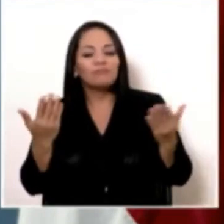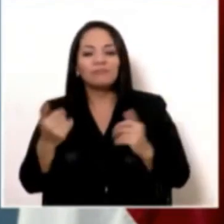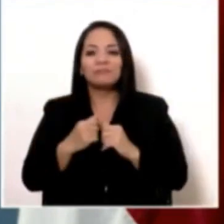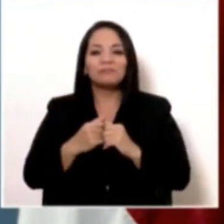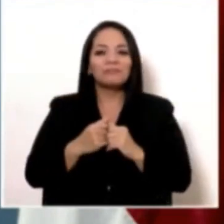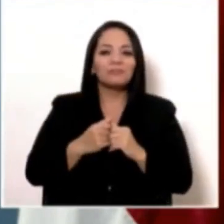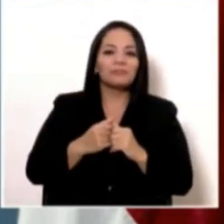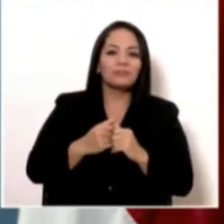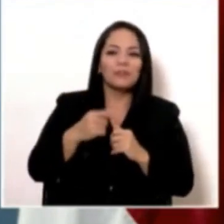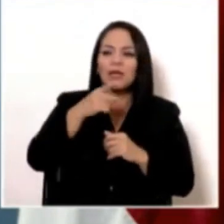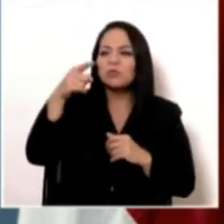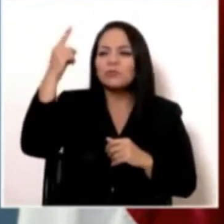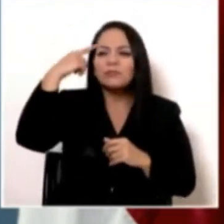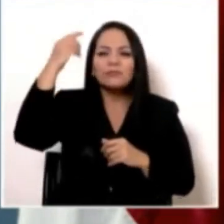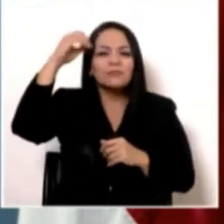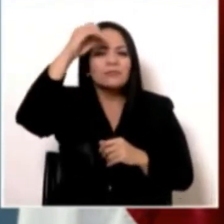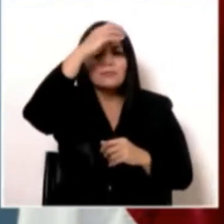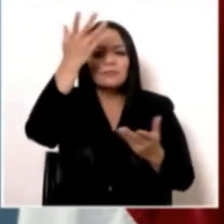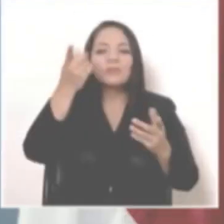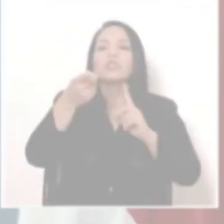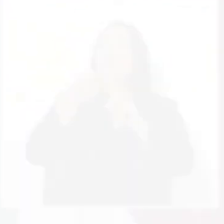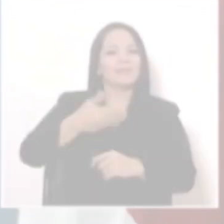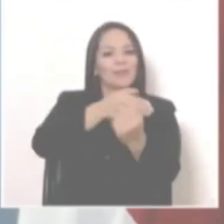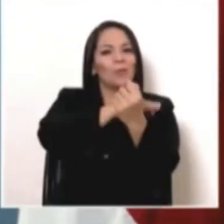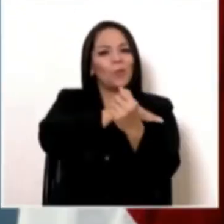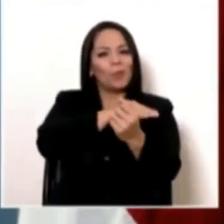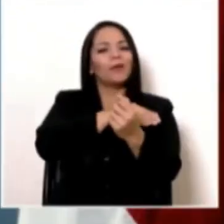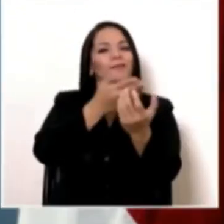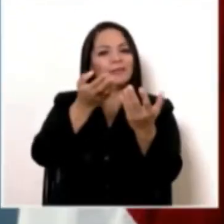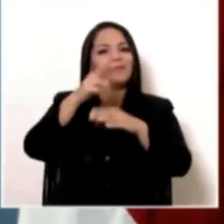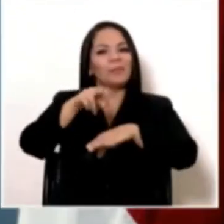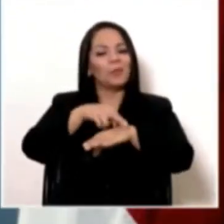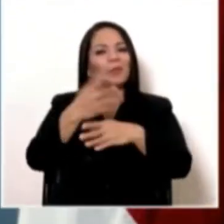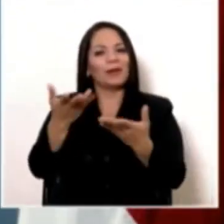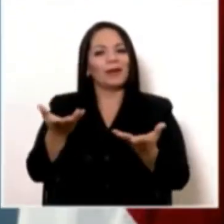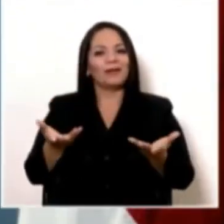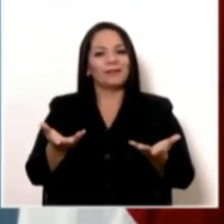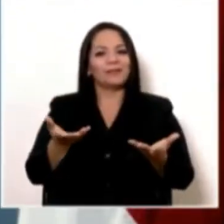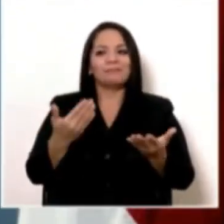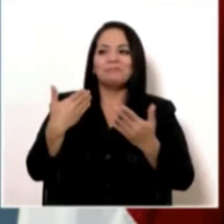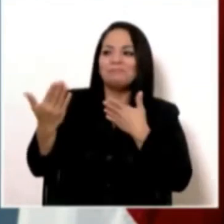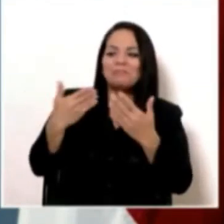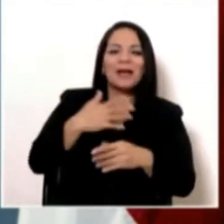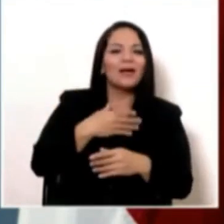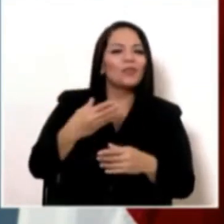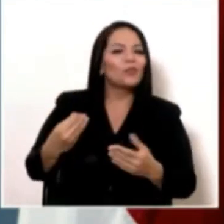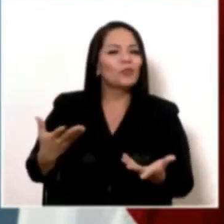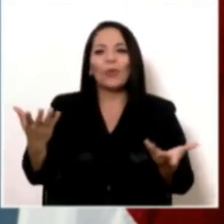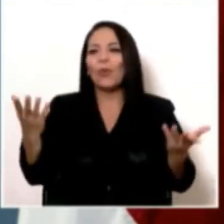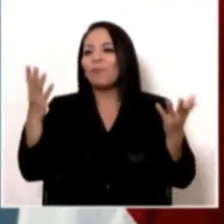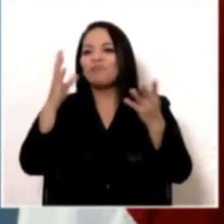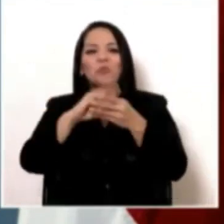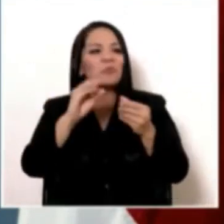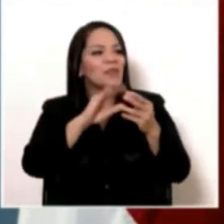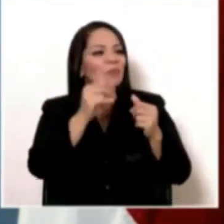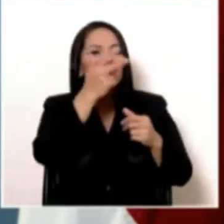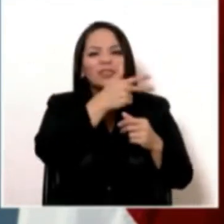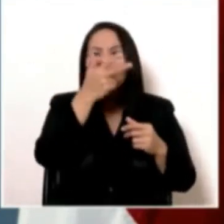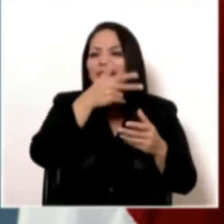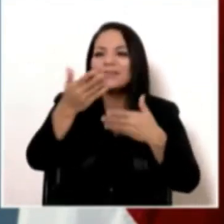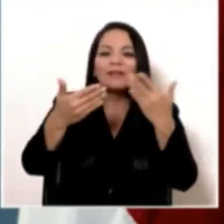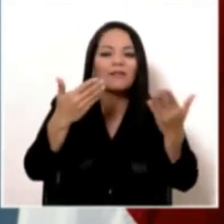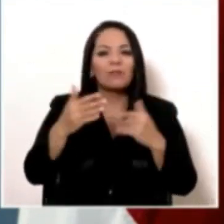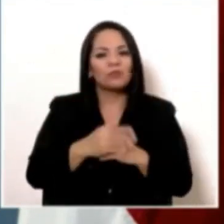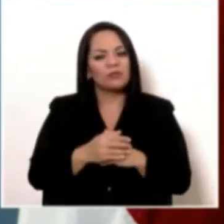piensan, de dónde vienen. Conversamos, contamos chistes, negociamos algo. ¿Qué vamos a